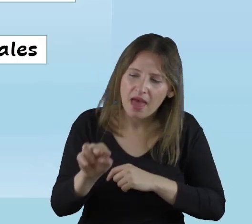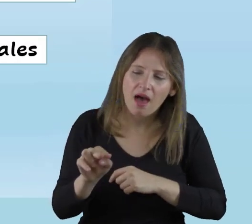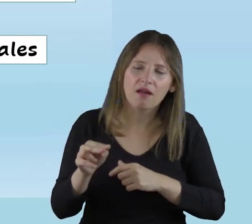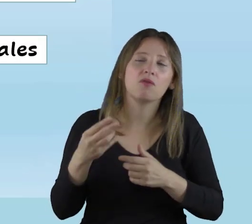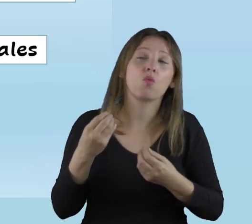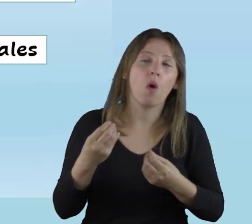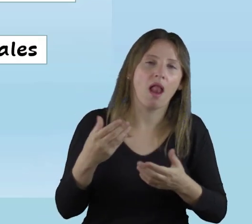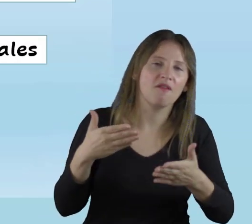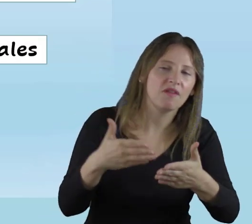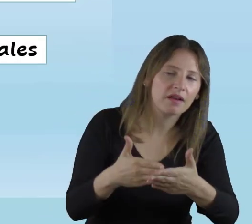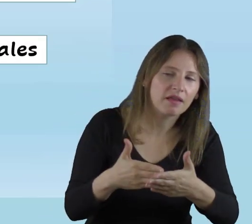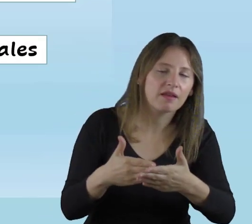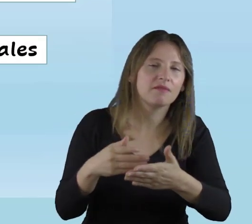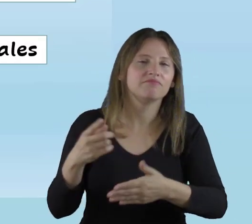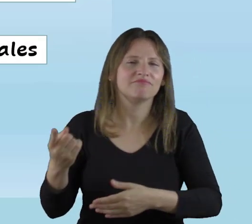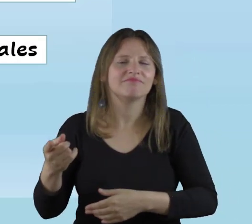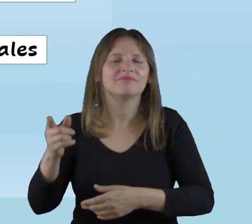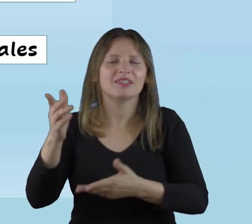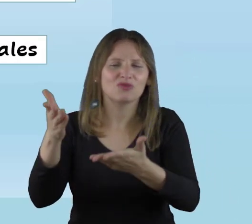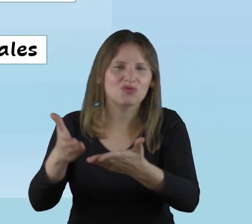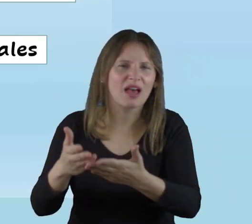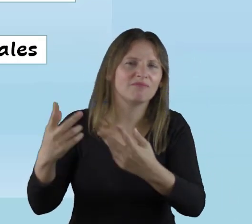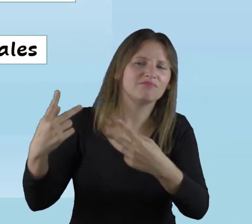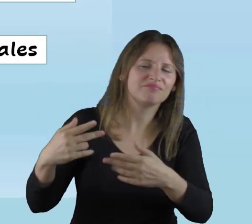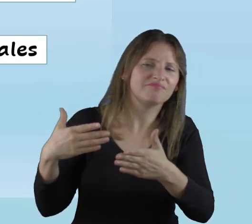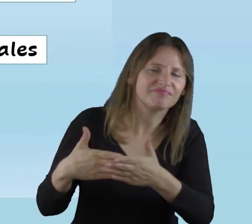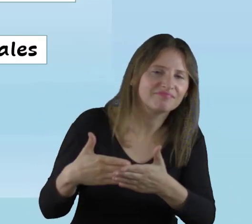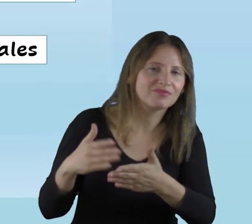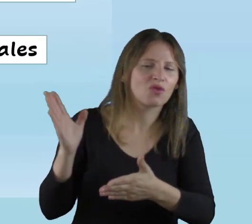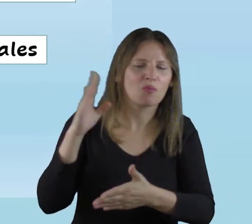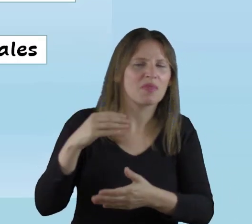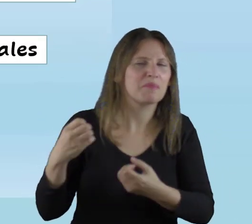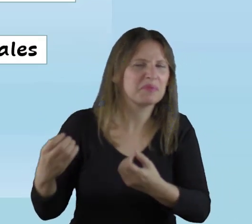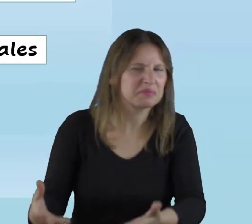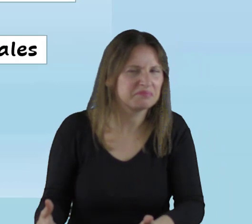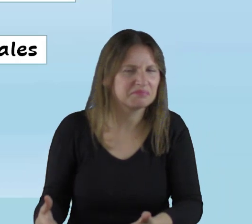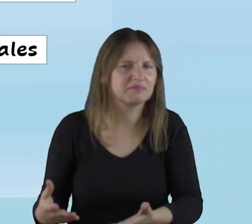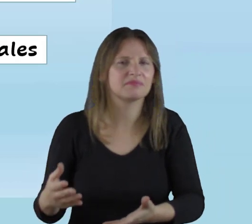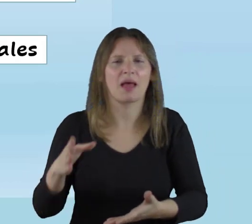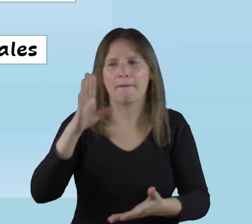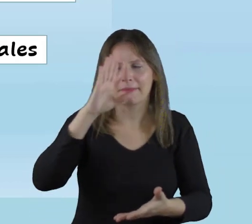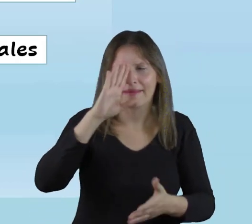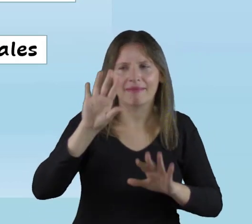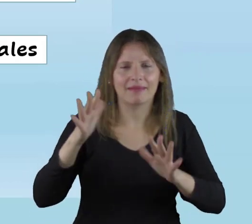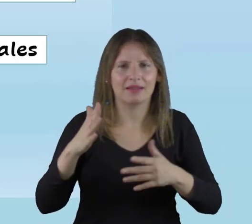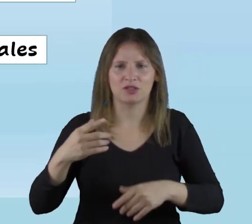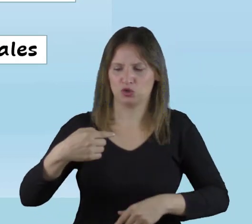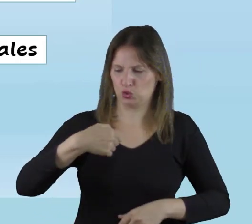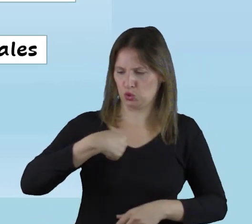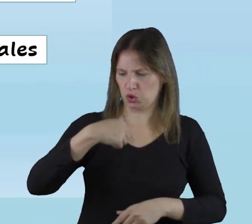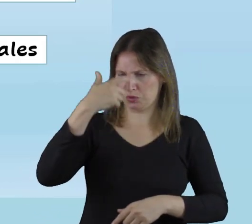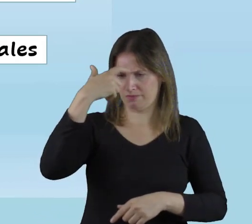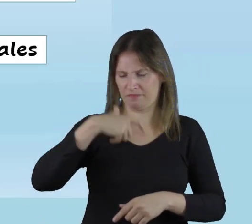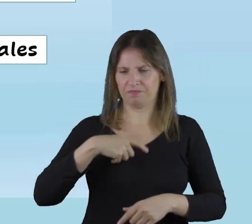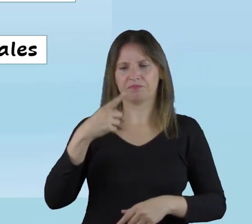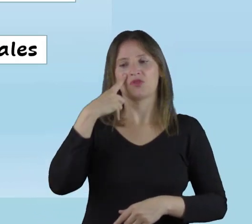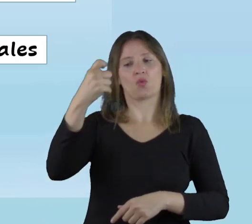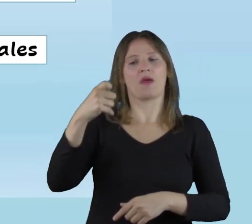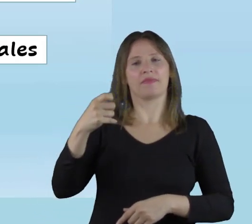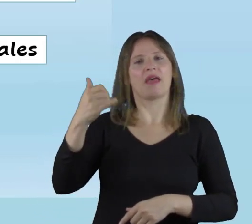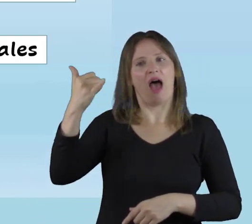que estar mirando ¿qué barrera? ¿qué es lo que está limitando a mi estudiante para aprender?